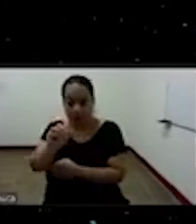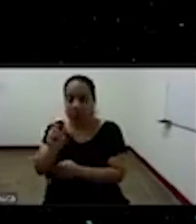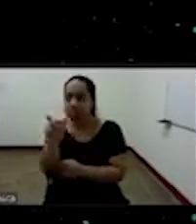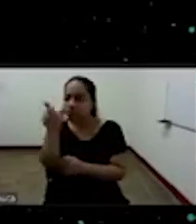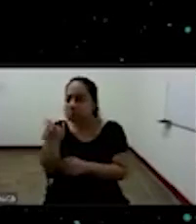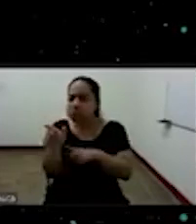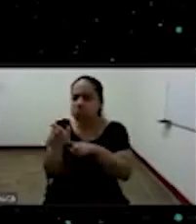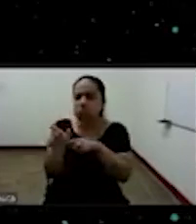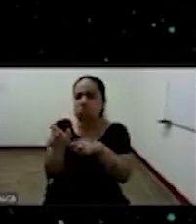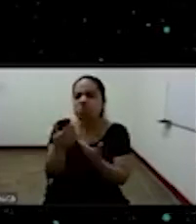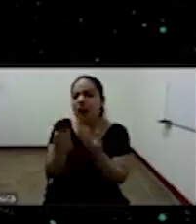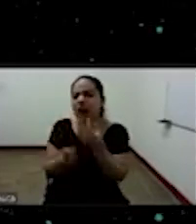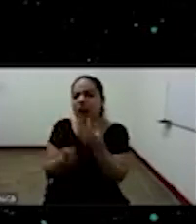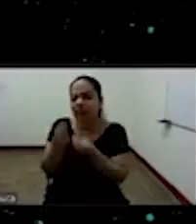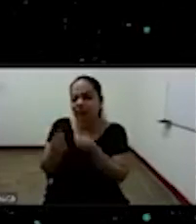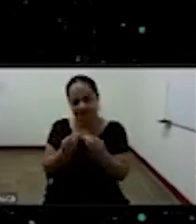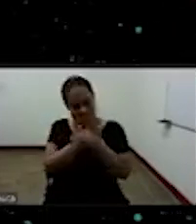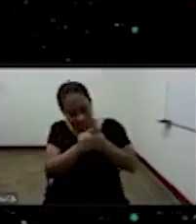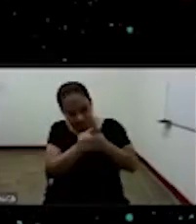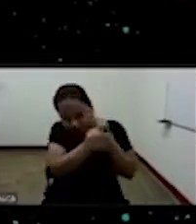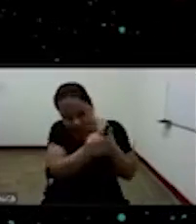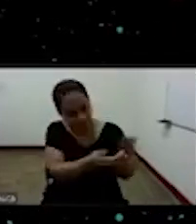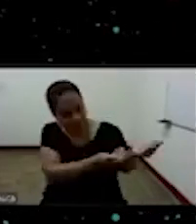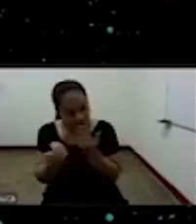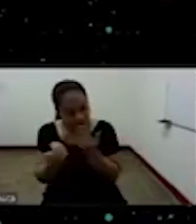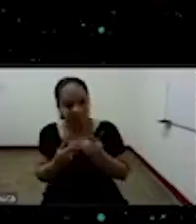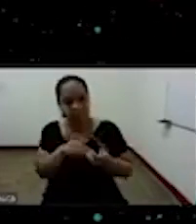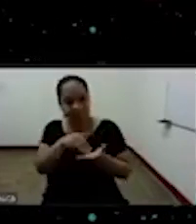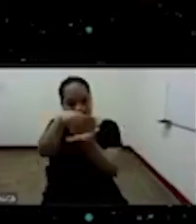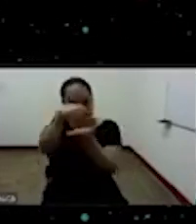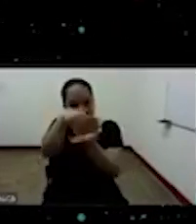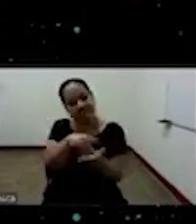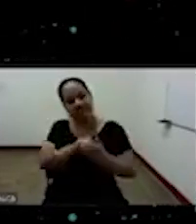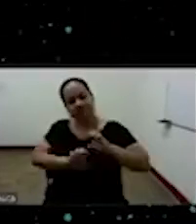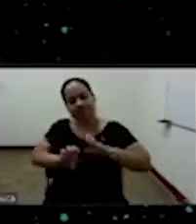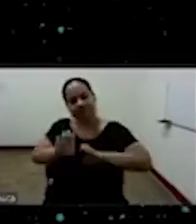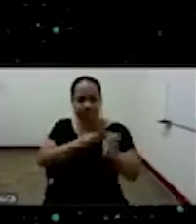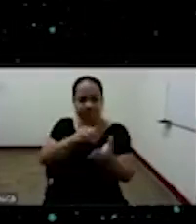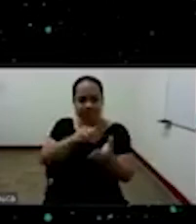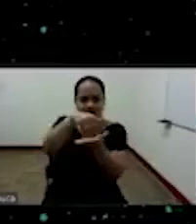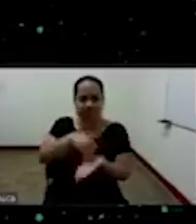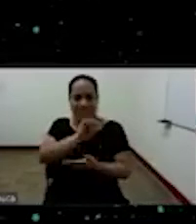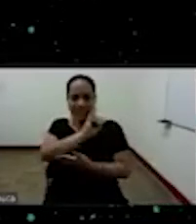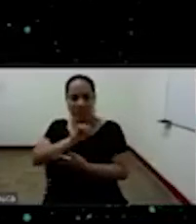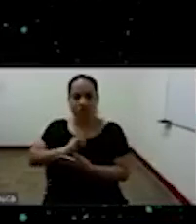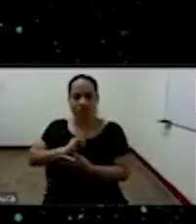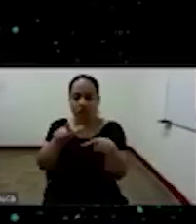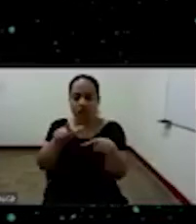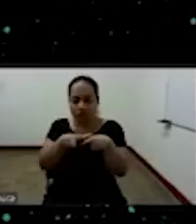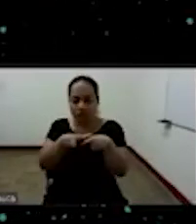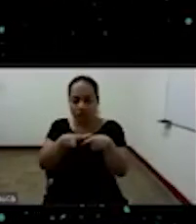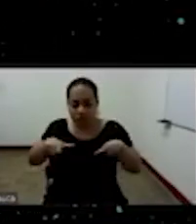la resistencia y y el mantenimiento digamos de una autonomía en en un territorio ¿no?